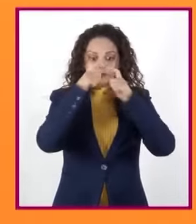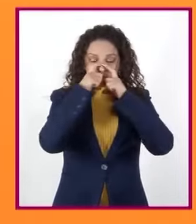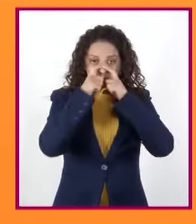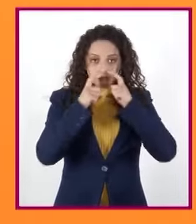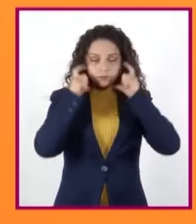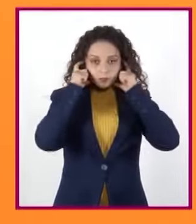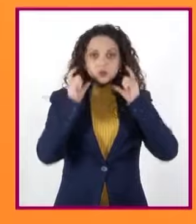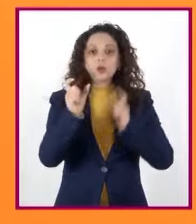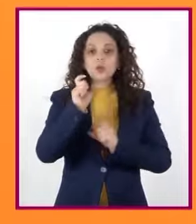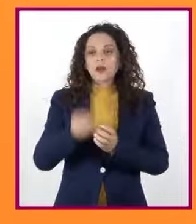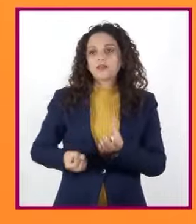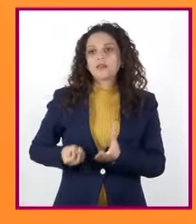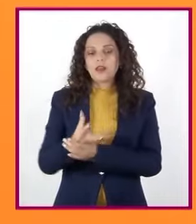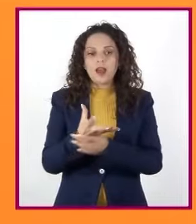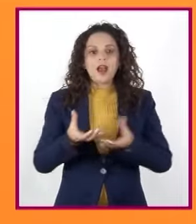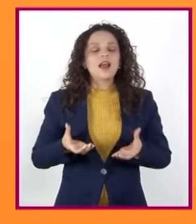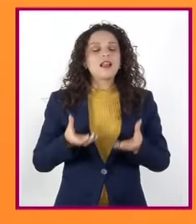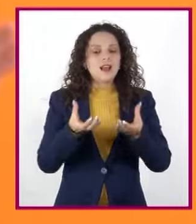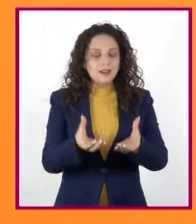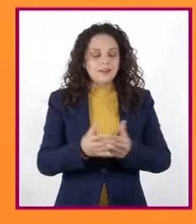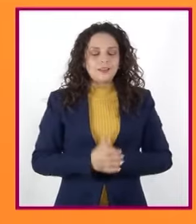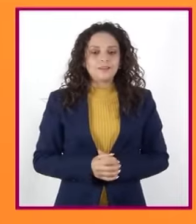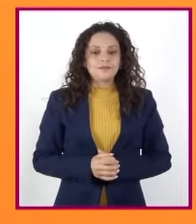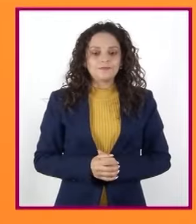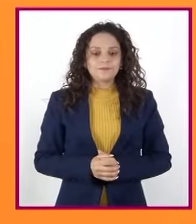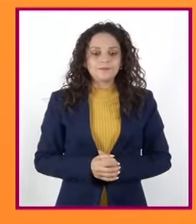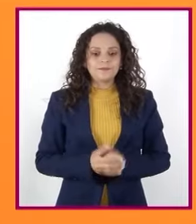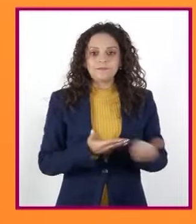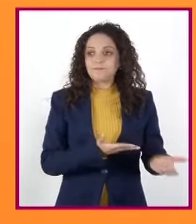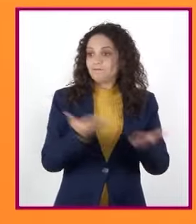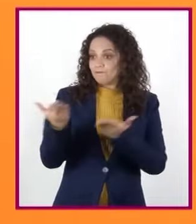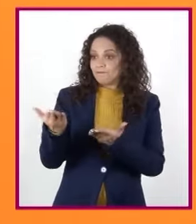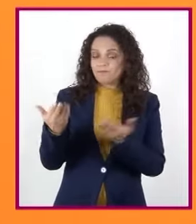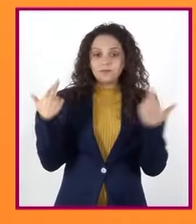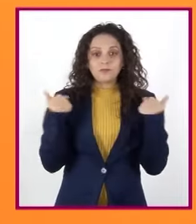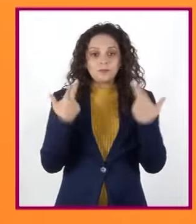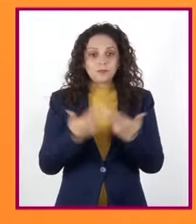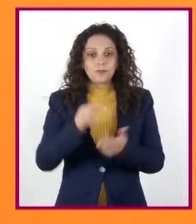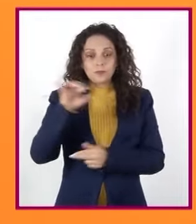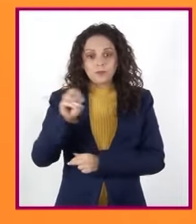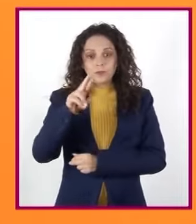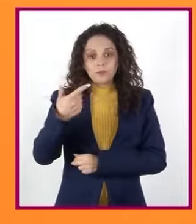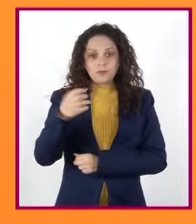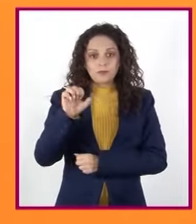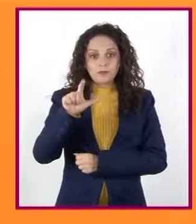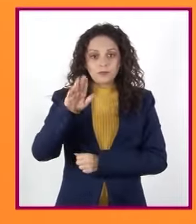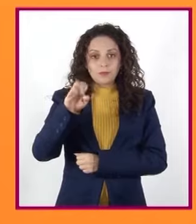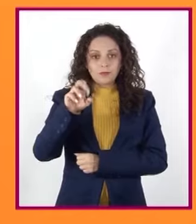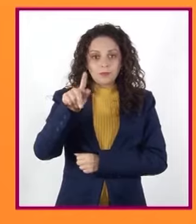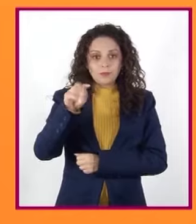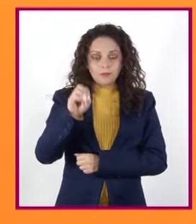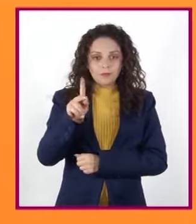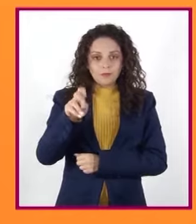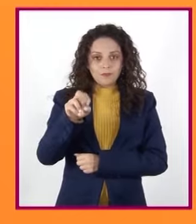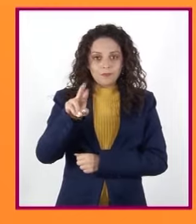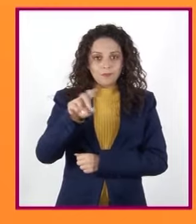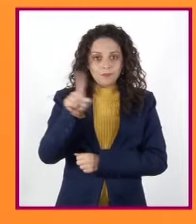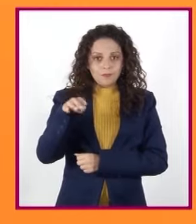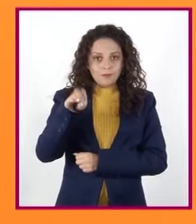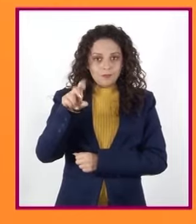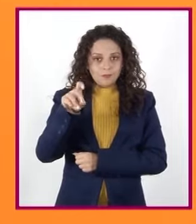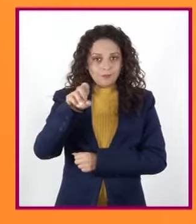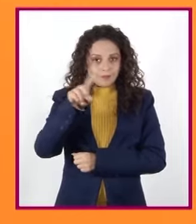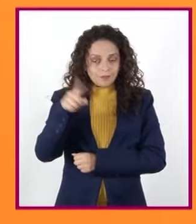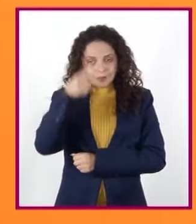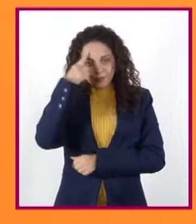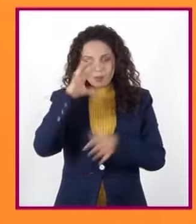que salgamos a la calle. Nos acompaña el profesor Jorge Alberto Pérez Méndez para hablarnos de un tema que seguramente